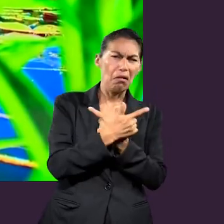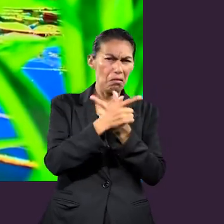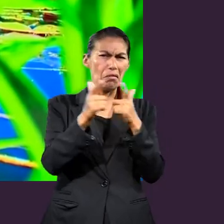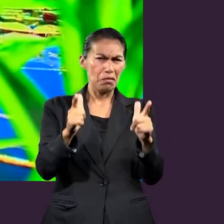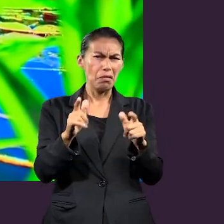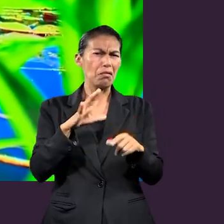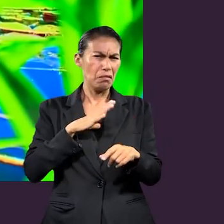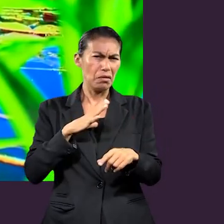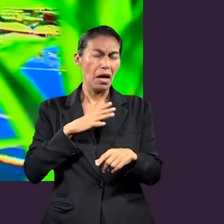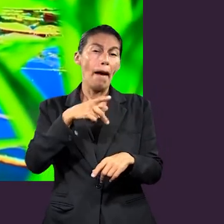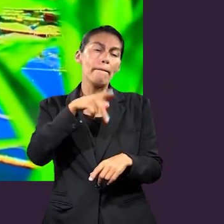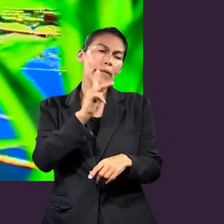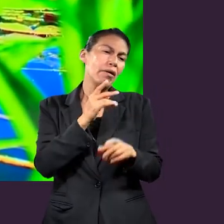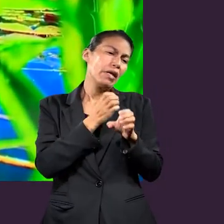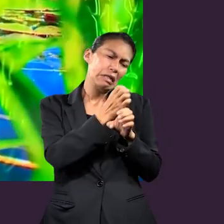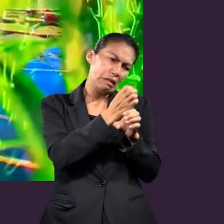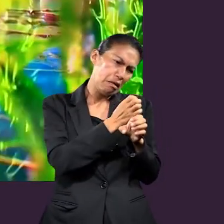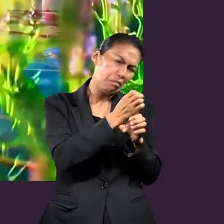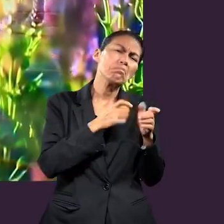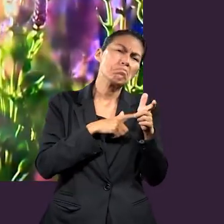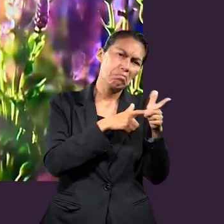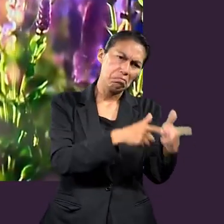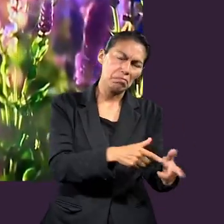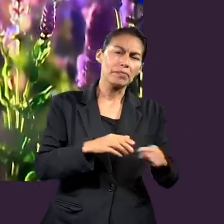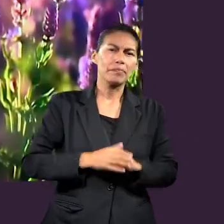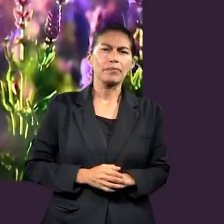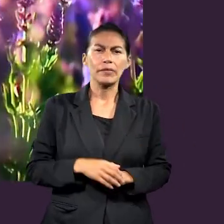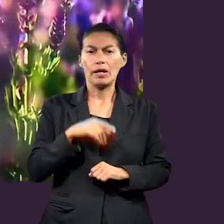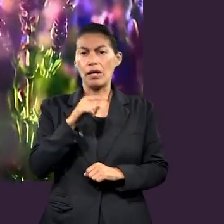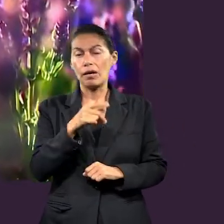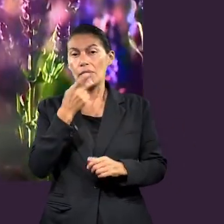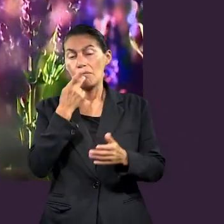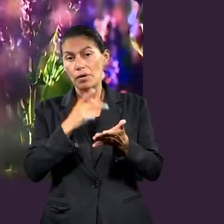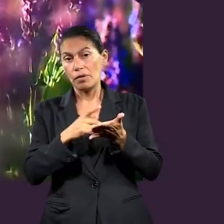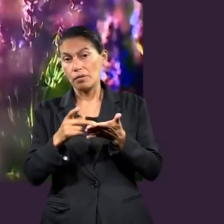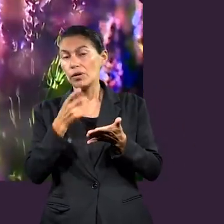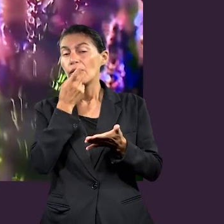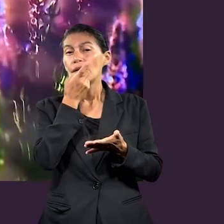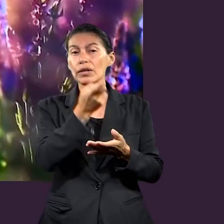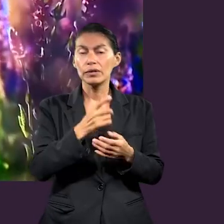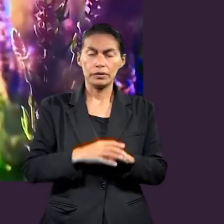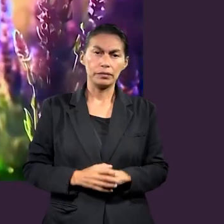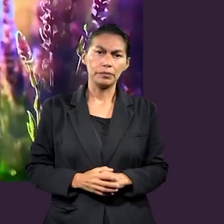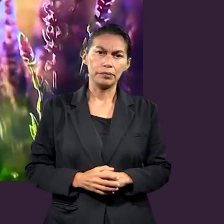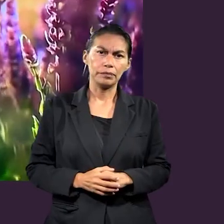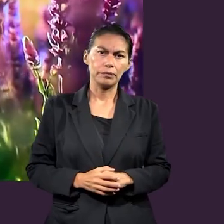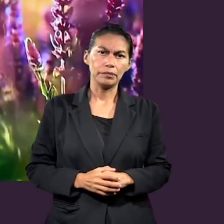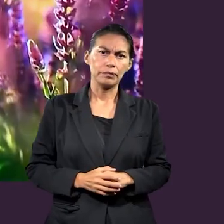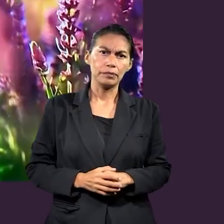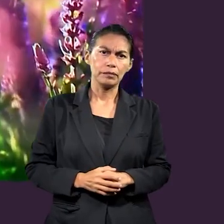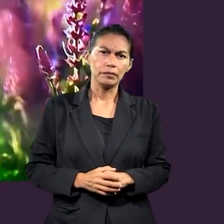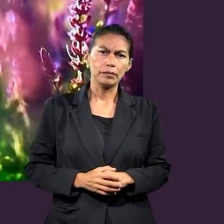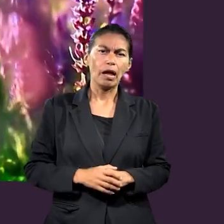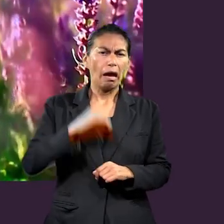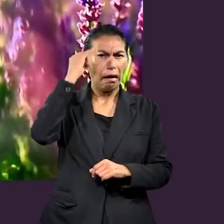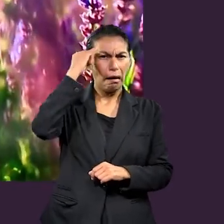ciertas libertades. Pero aún así seguían siendo esclavos. Y el apóstol Pablo introduce un nuevo concepto de cómo debe ser la